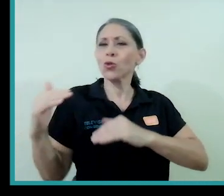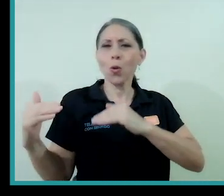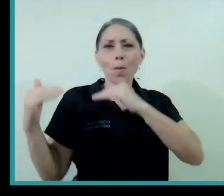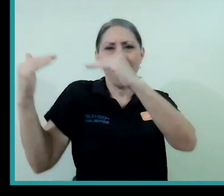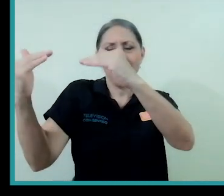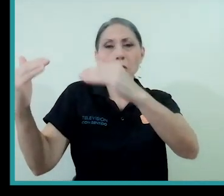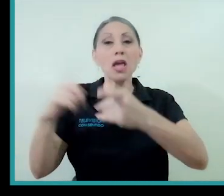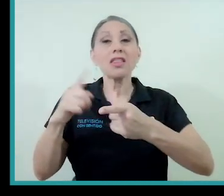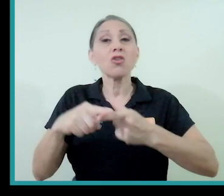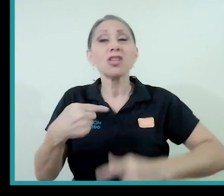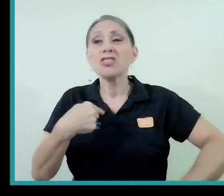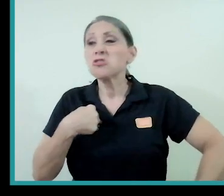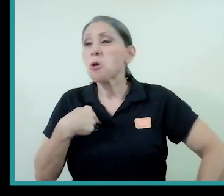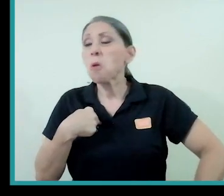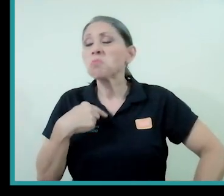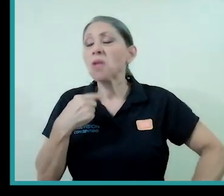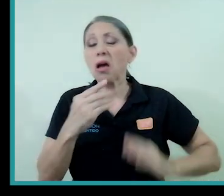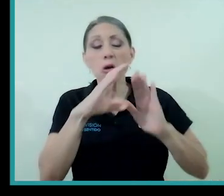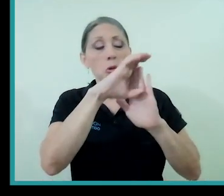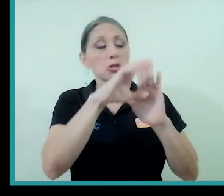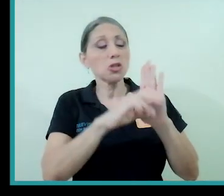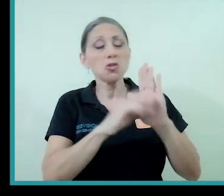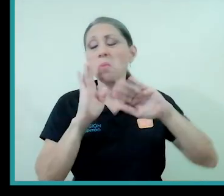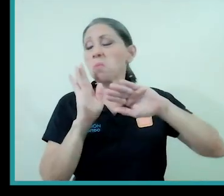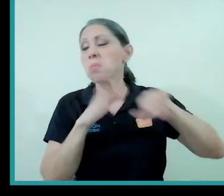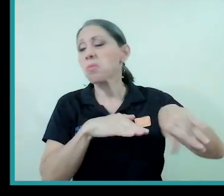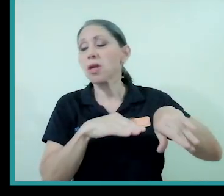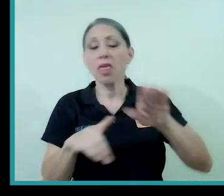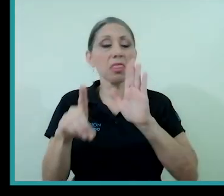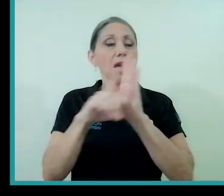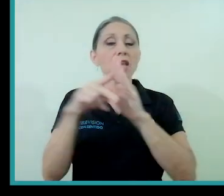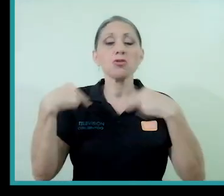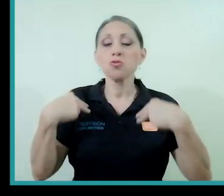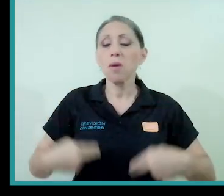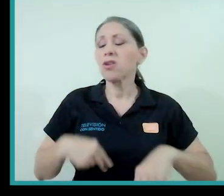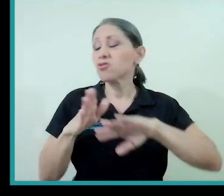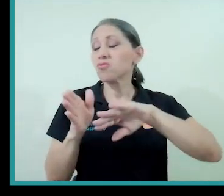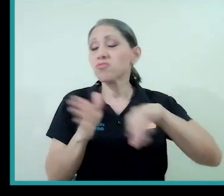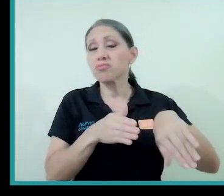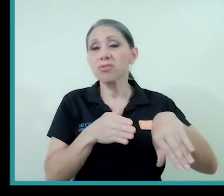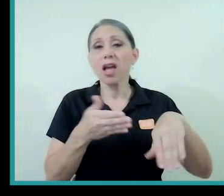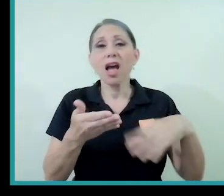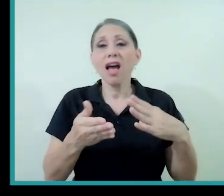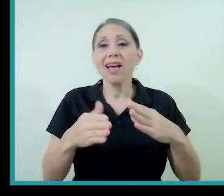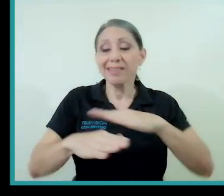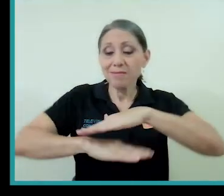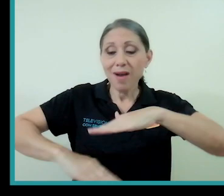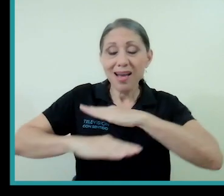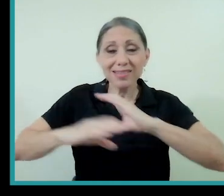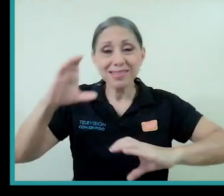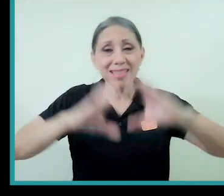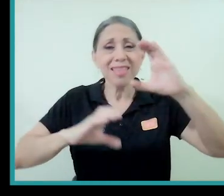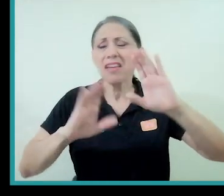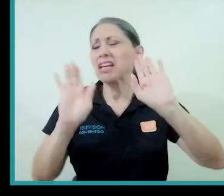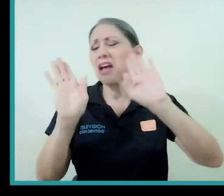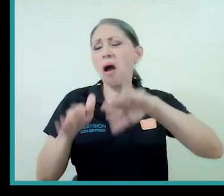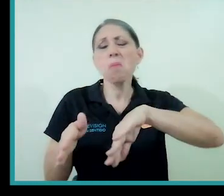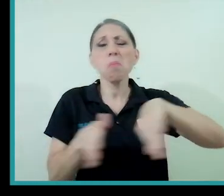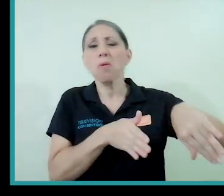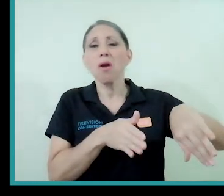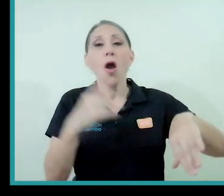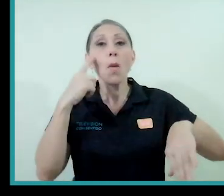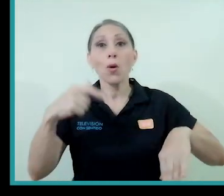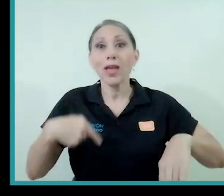a preocupar ni por la constitución, ni por los derechos humanos, ni por las entidades científicas, porque hay un